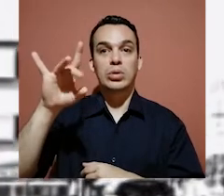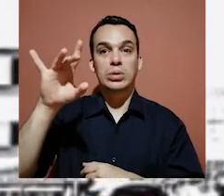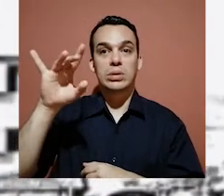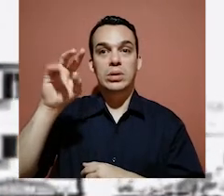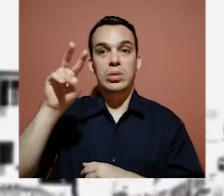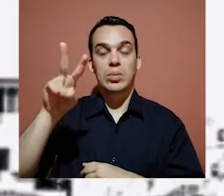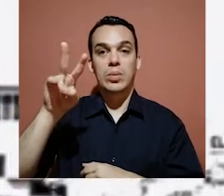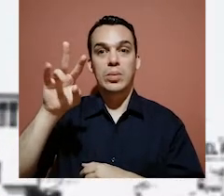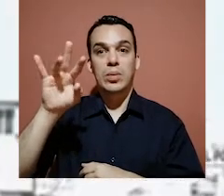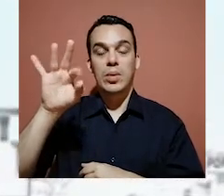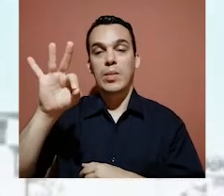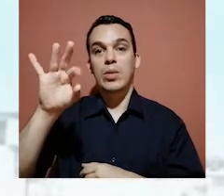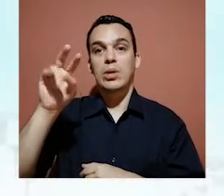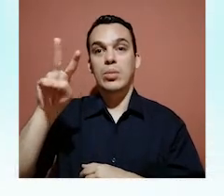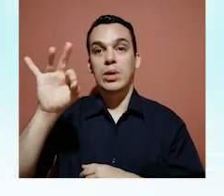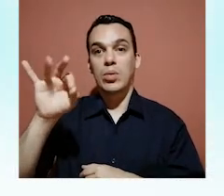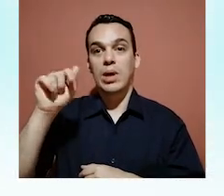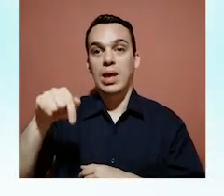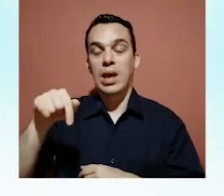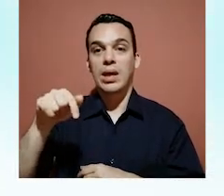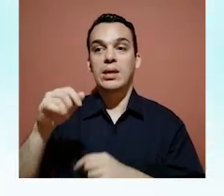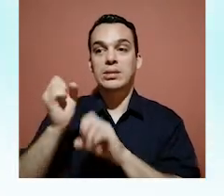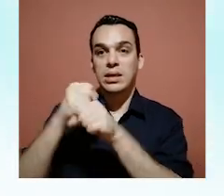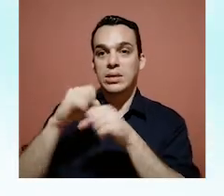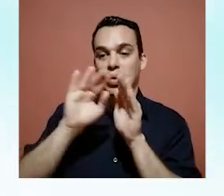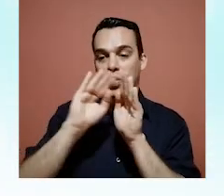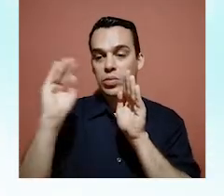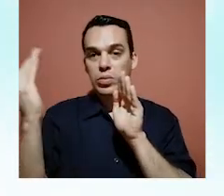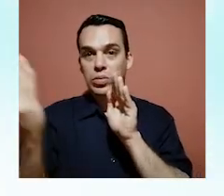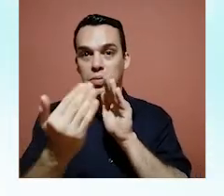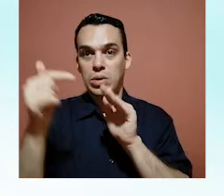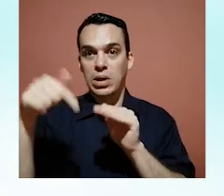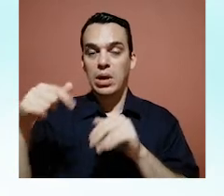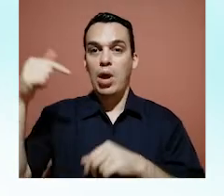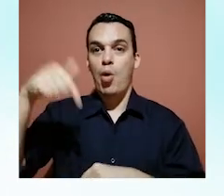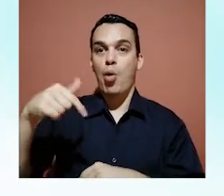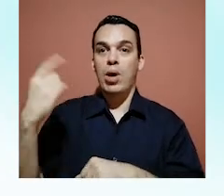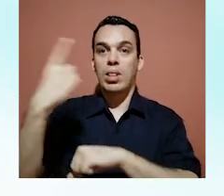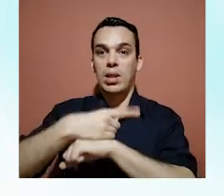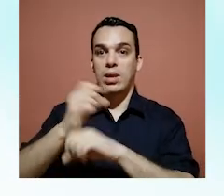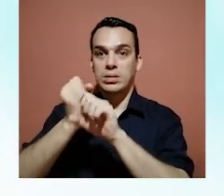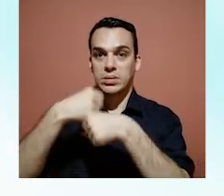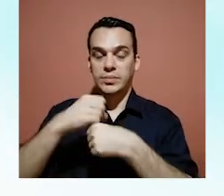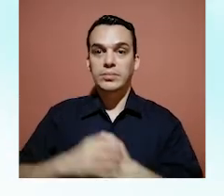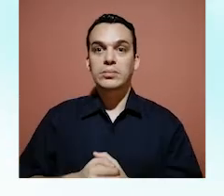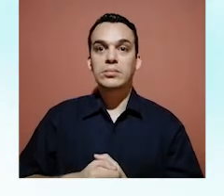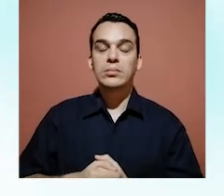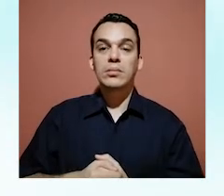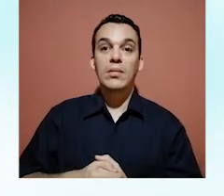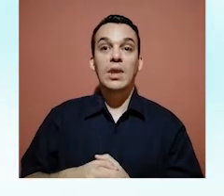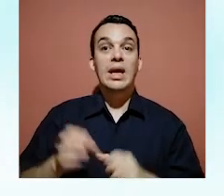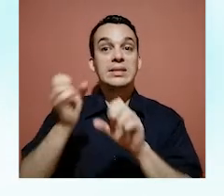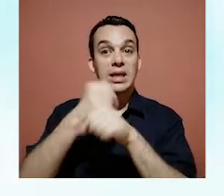esta razón, esta fecha se registra en las fachadas norte y sur del Mercado que conocemos hoy en día, el cual